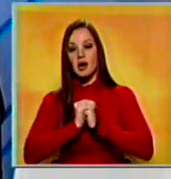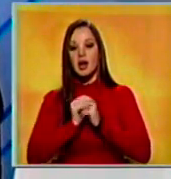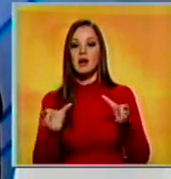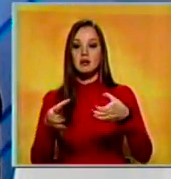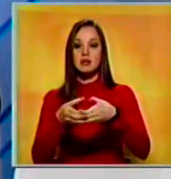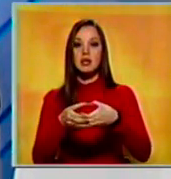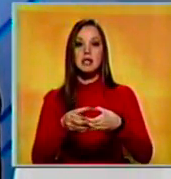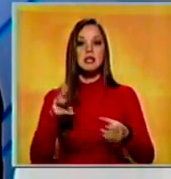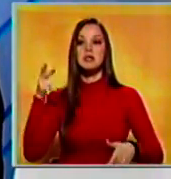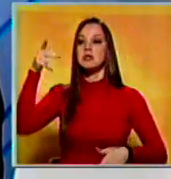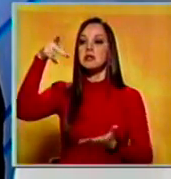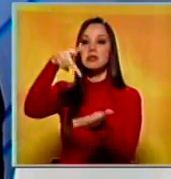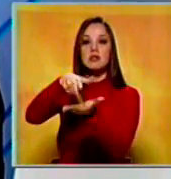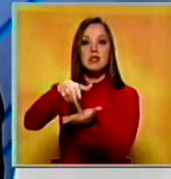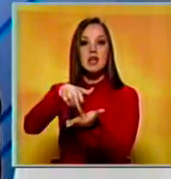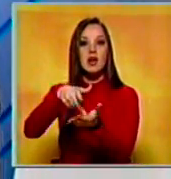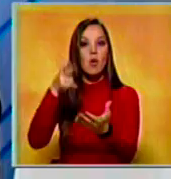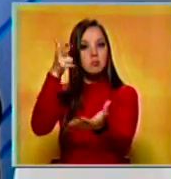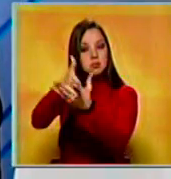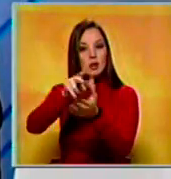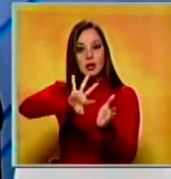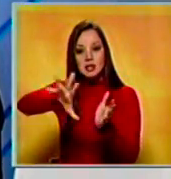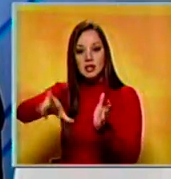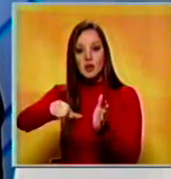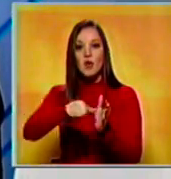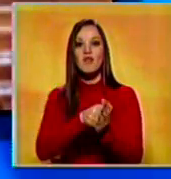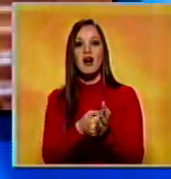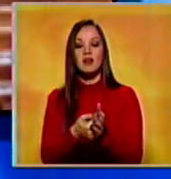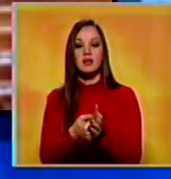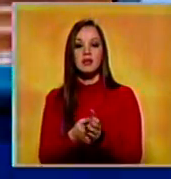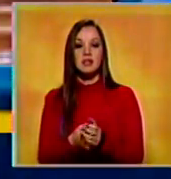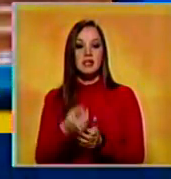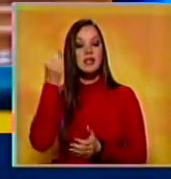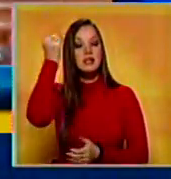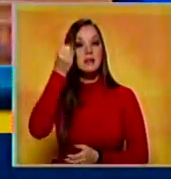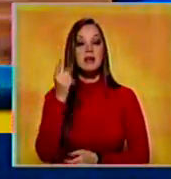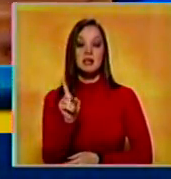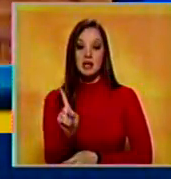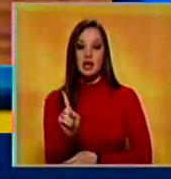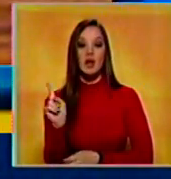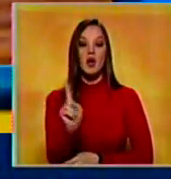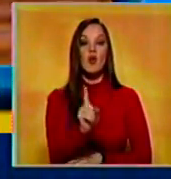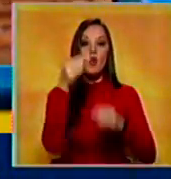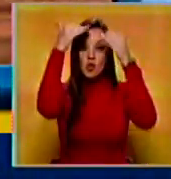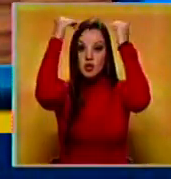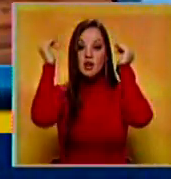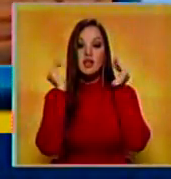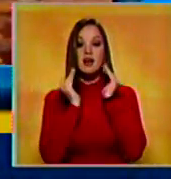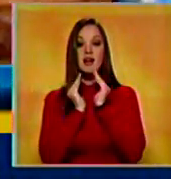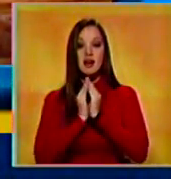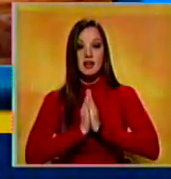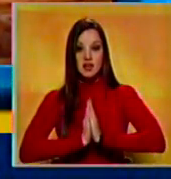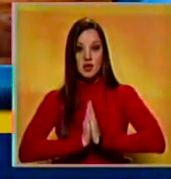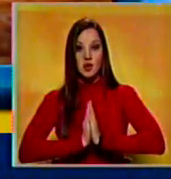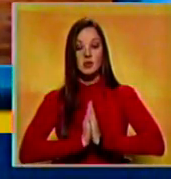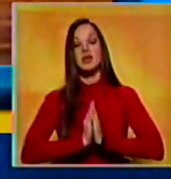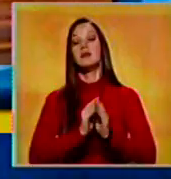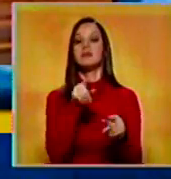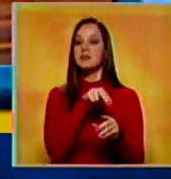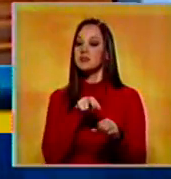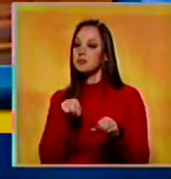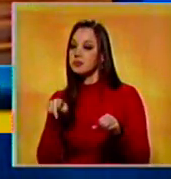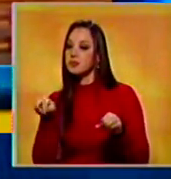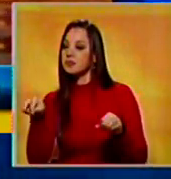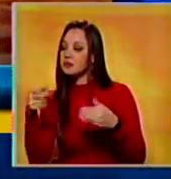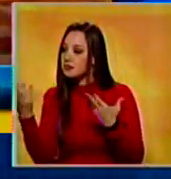reunión pastoral en la Iglesia Virgen del Valle de Ciudad Guayana. Se conoció que una de las religiosas salió del auditorio donde se celebraba la reunión